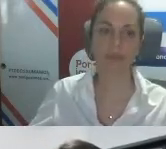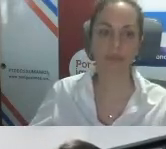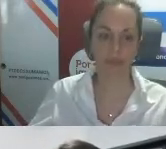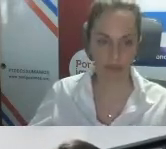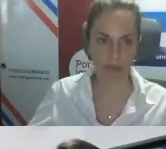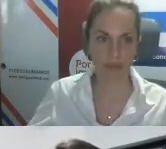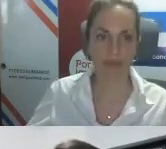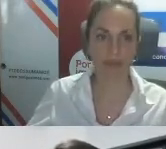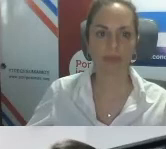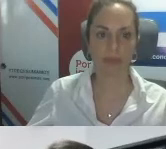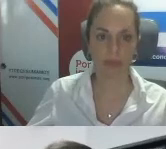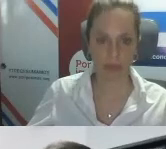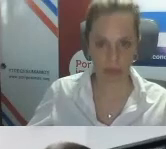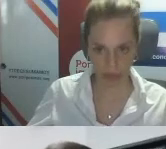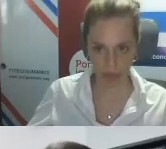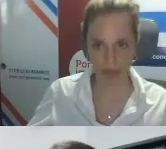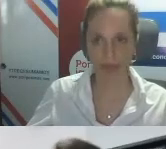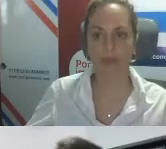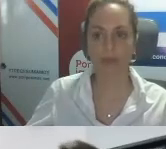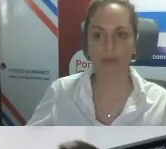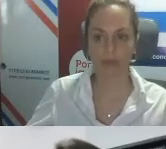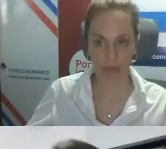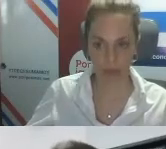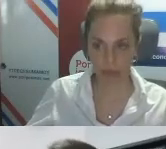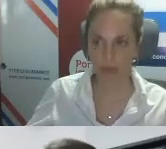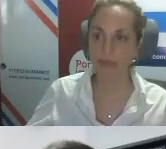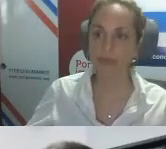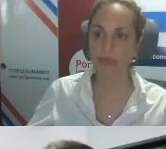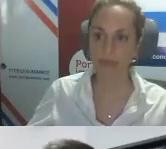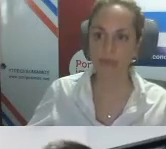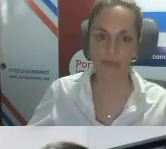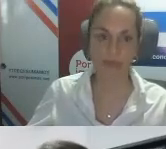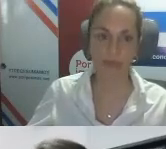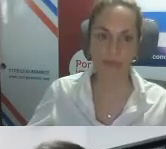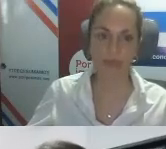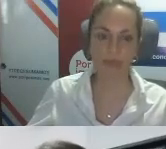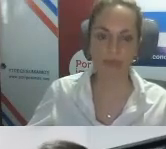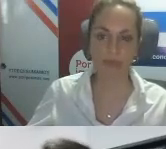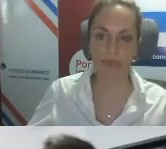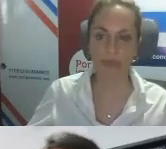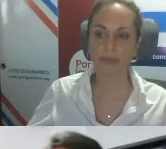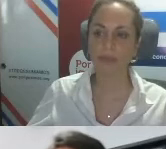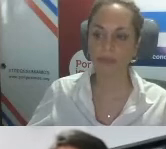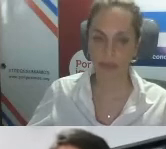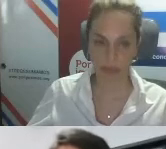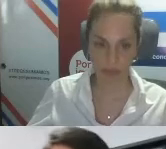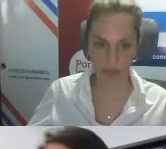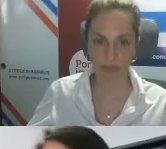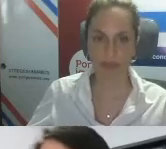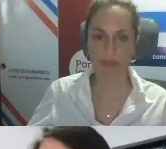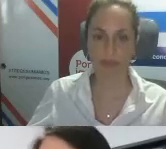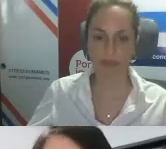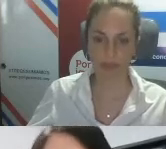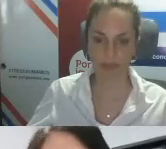de TLA tienen que ver con la importancia central de las personas su participación como es muy importante no es el resultado